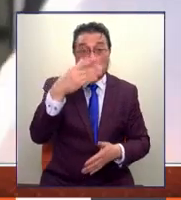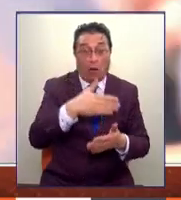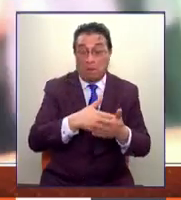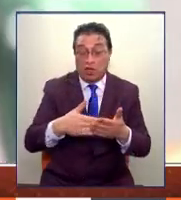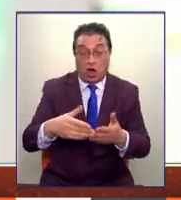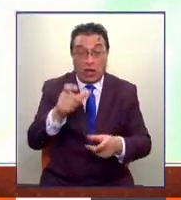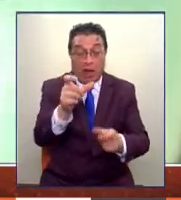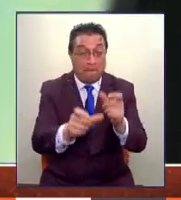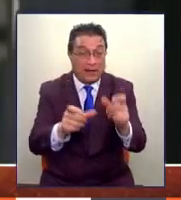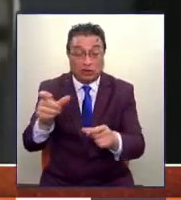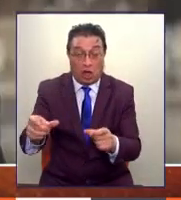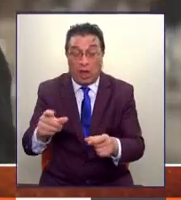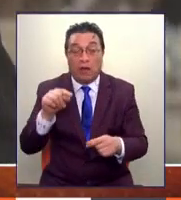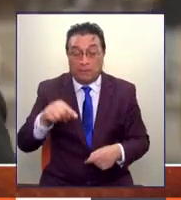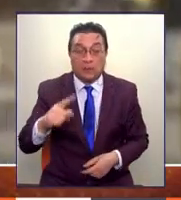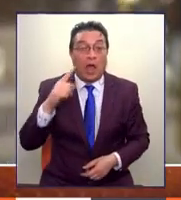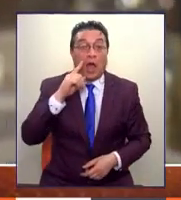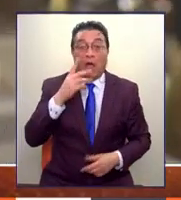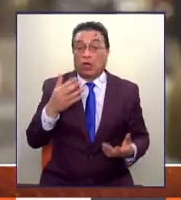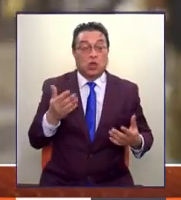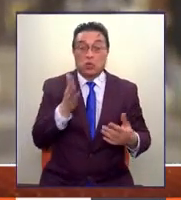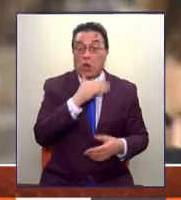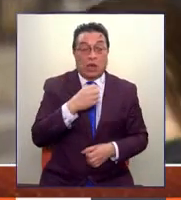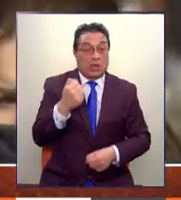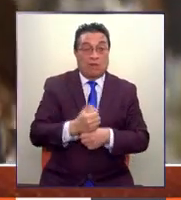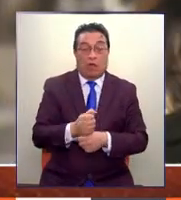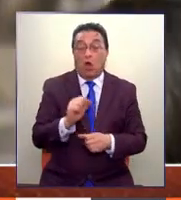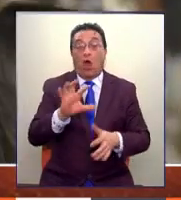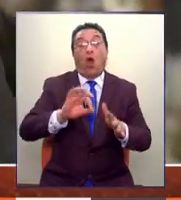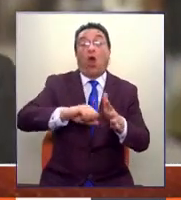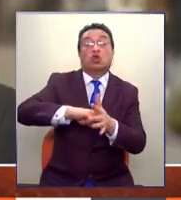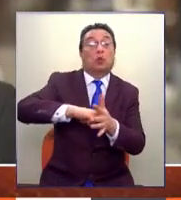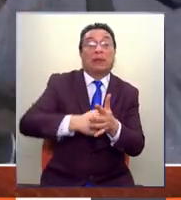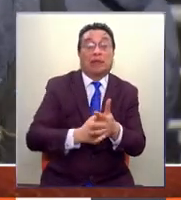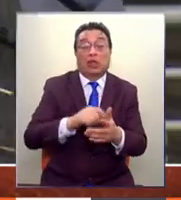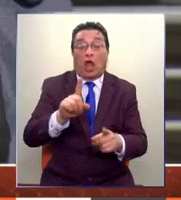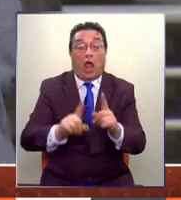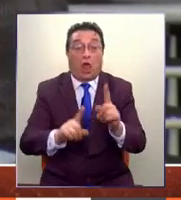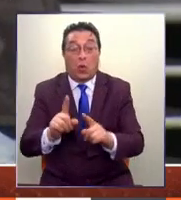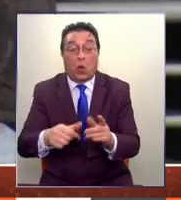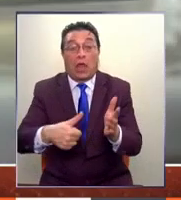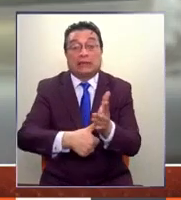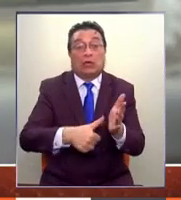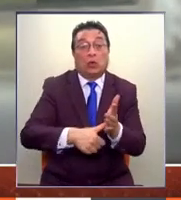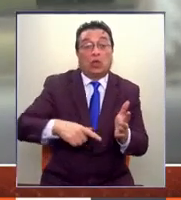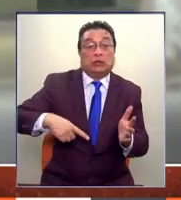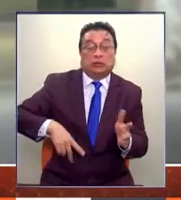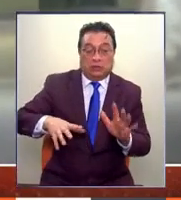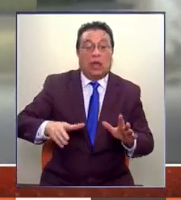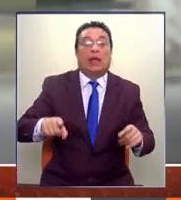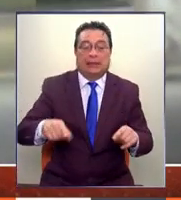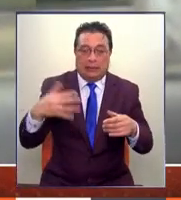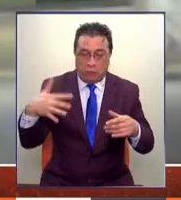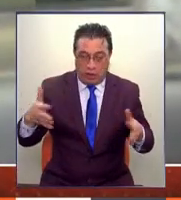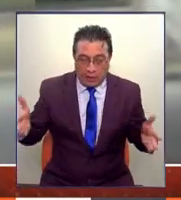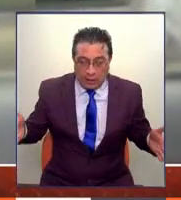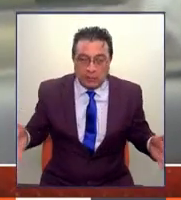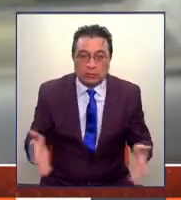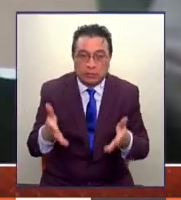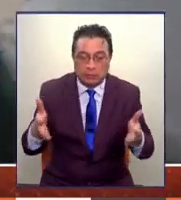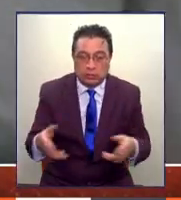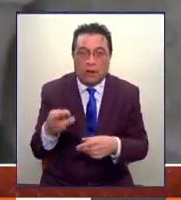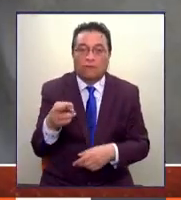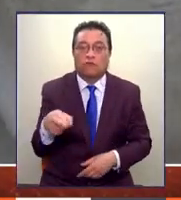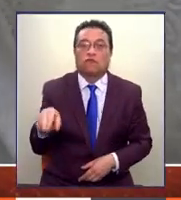están, de gente que hoy día está desempleada o está suspendida y que va a ser muy importante ese empujón, esa ayuda para que vuelvan a